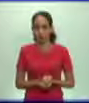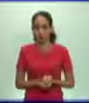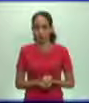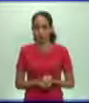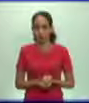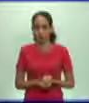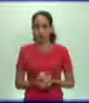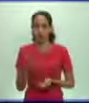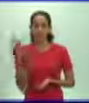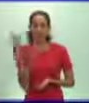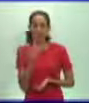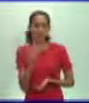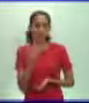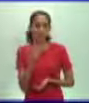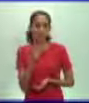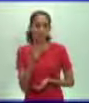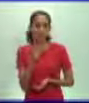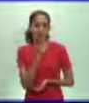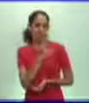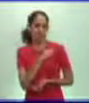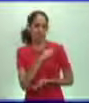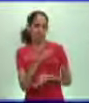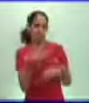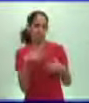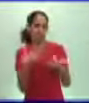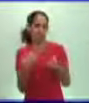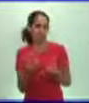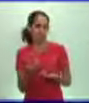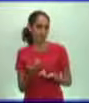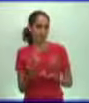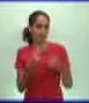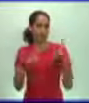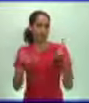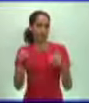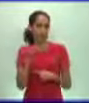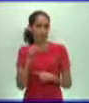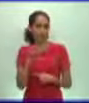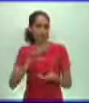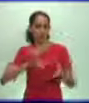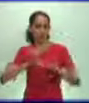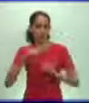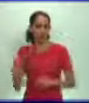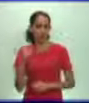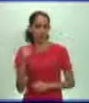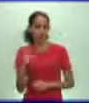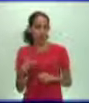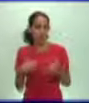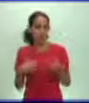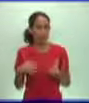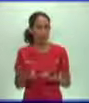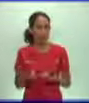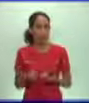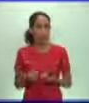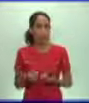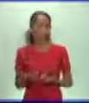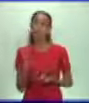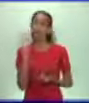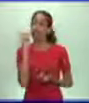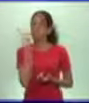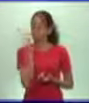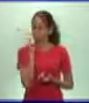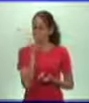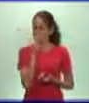Bueno, ¿quién representaba en el feudalismo la principal vía de explotación para el hombre? Sin lugar a dudas, el señor feudal.